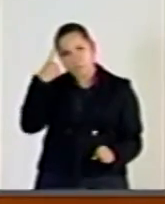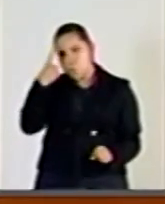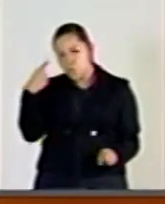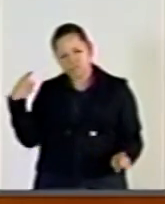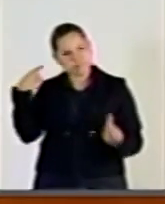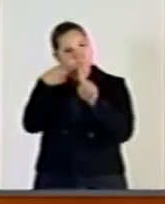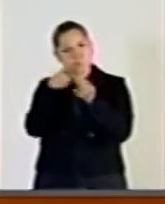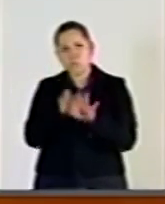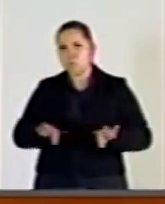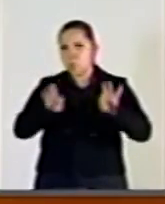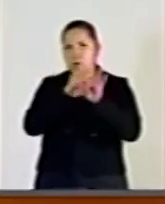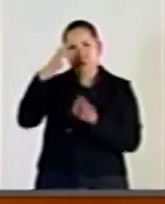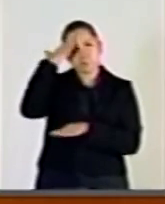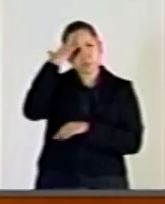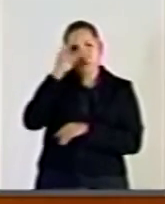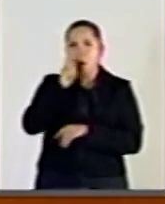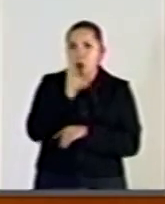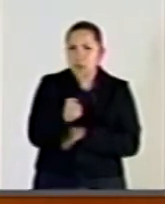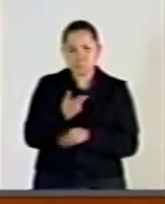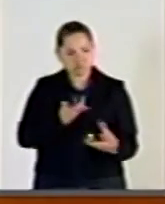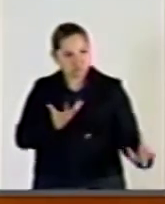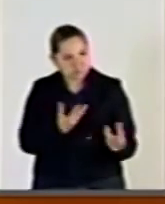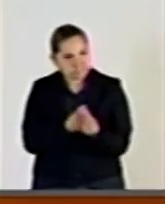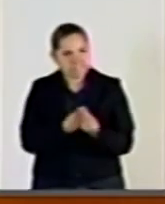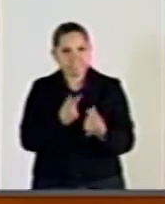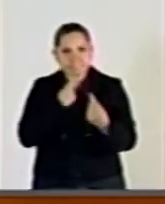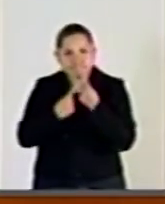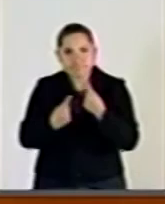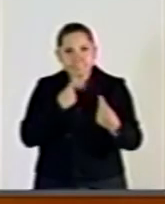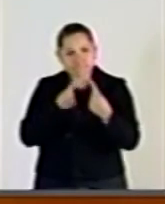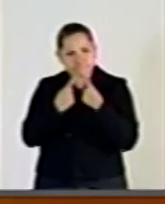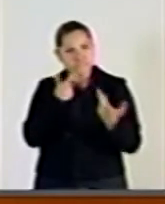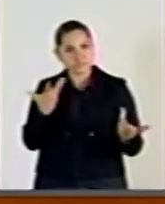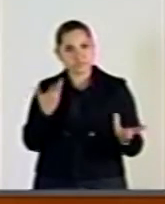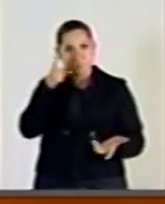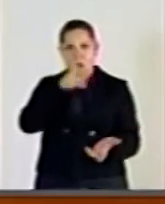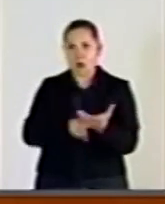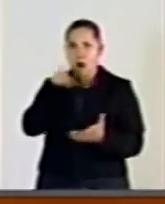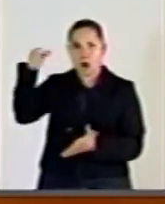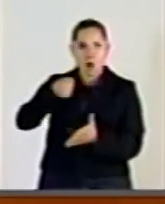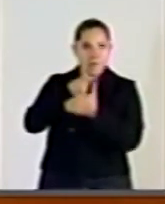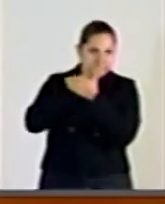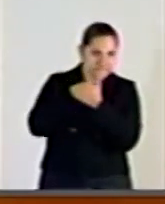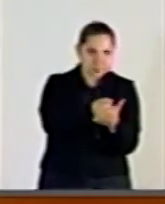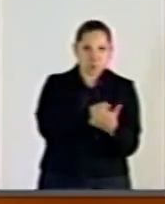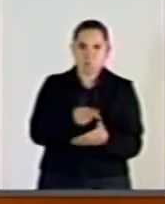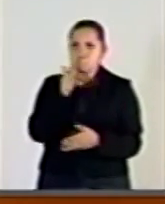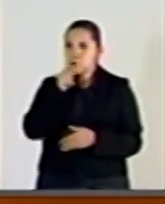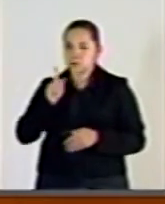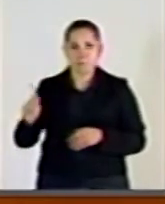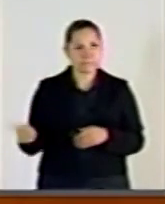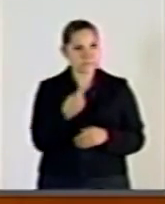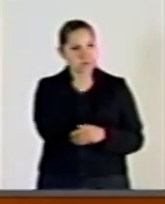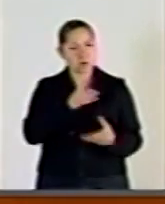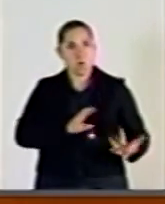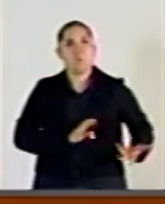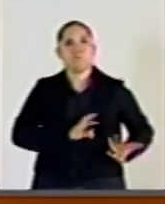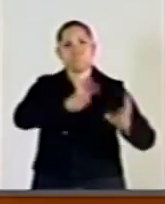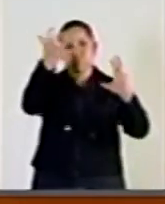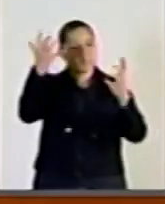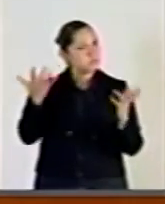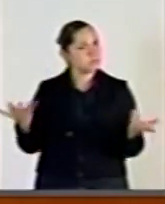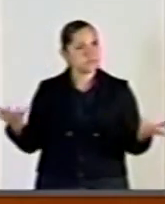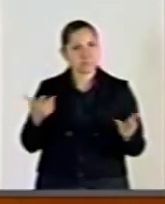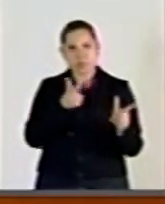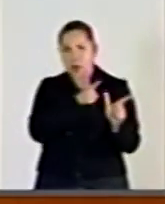movimiento magisterial y proscriba el uso de la fuerza pública, especialmente el uso de las armas